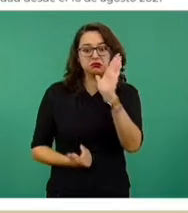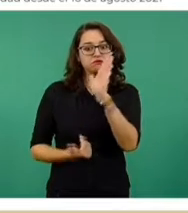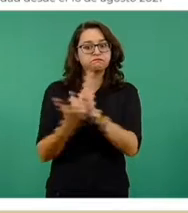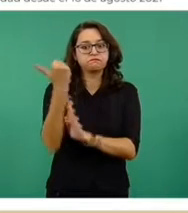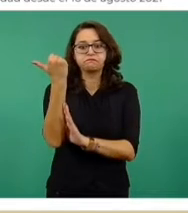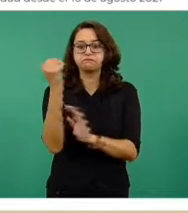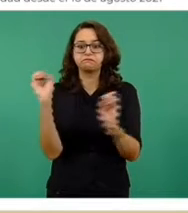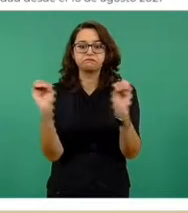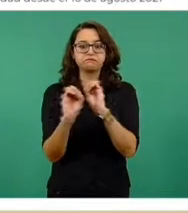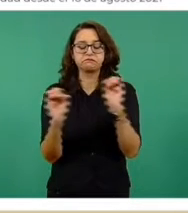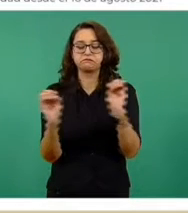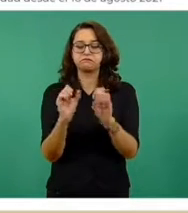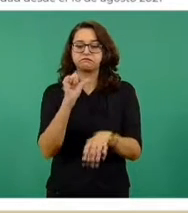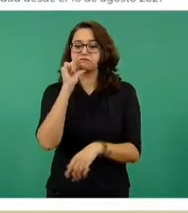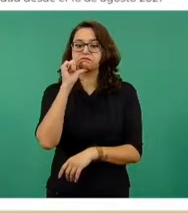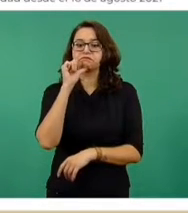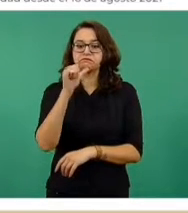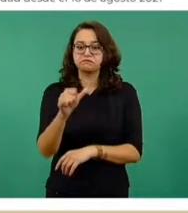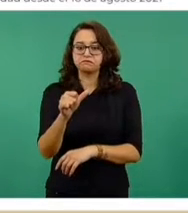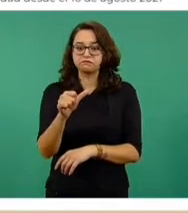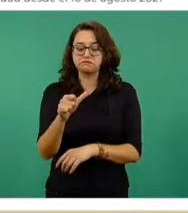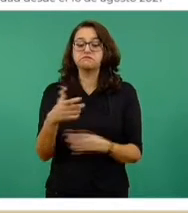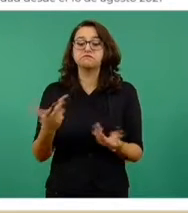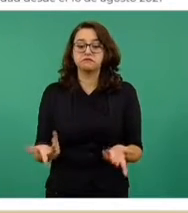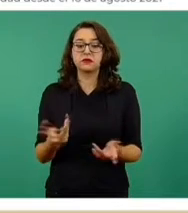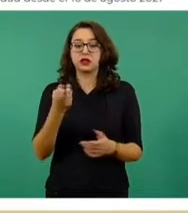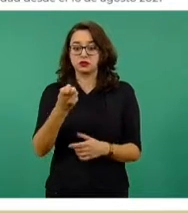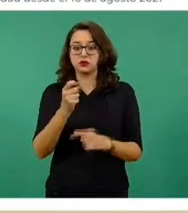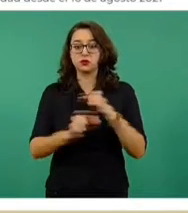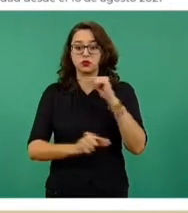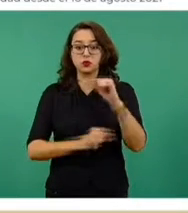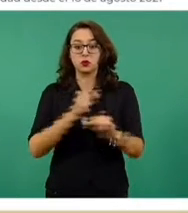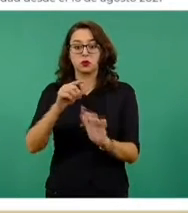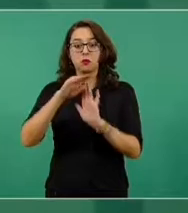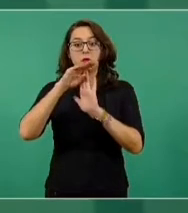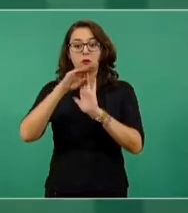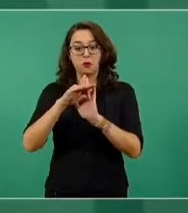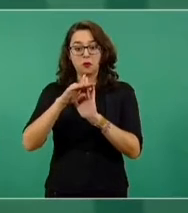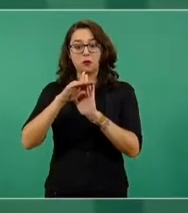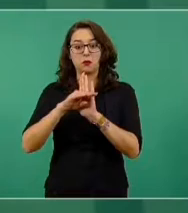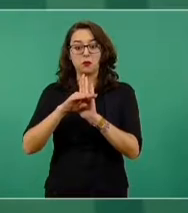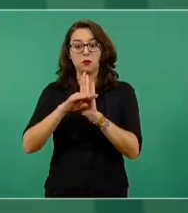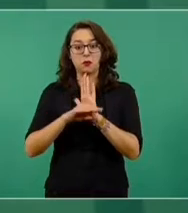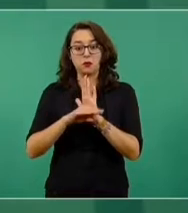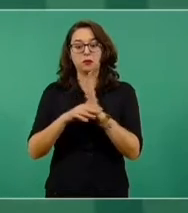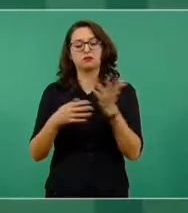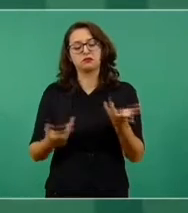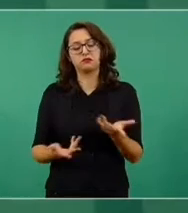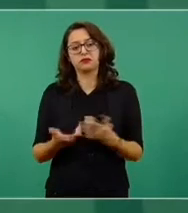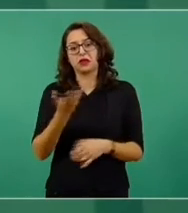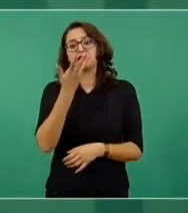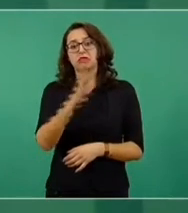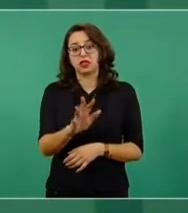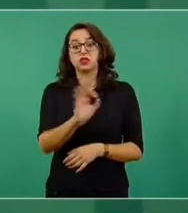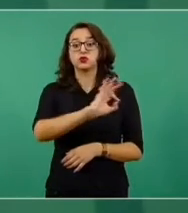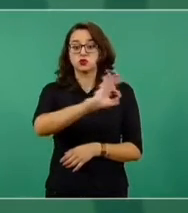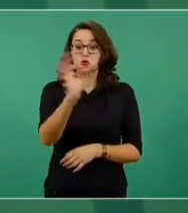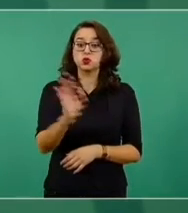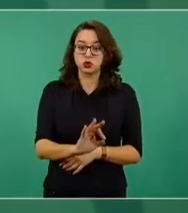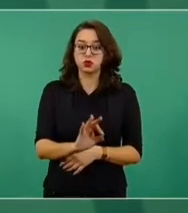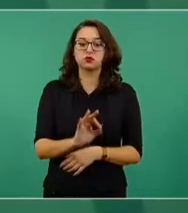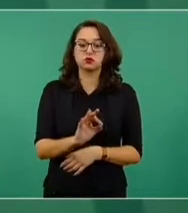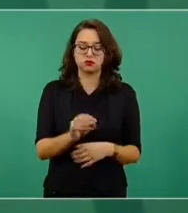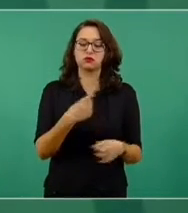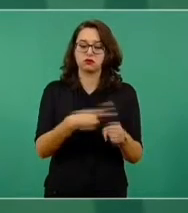allá de lo esperado. Esto va reduciendo y solamente el 10 por ciento de los casos generales ocurren en esta edad.